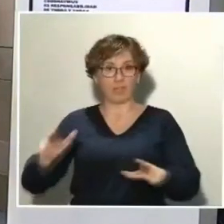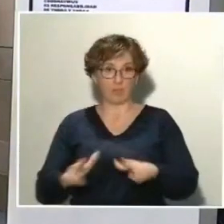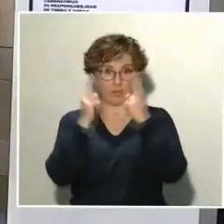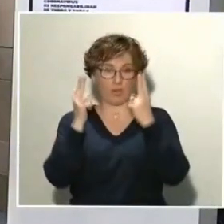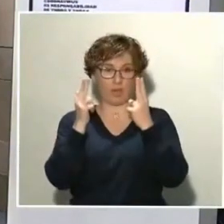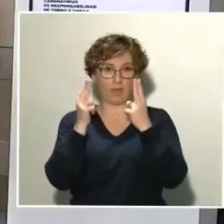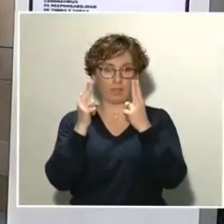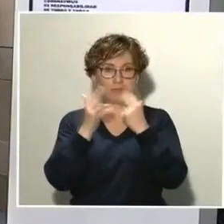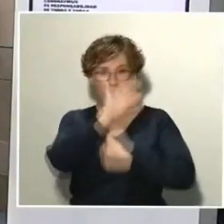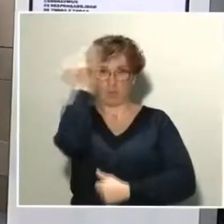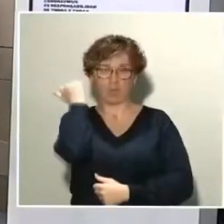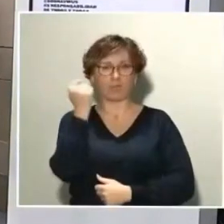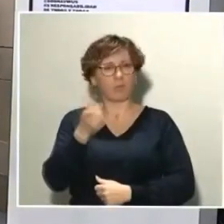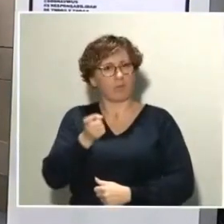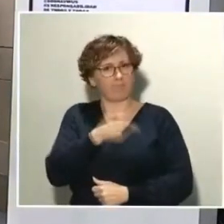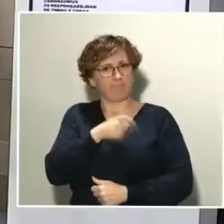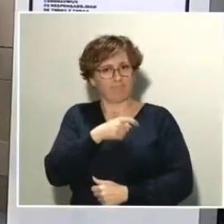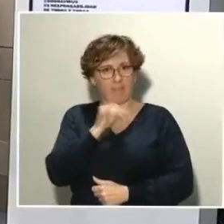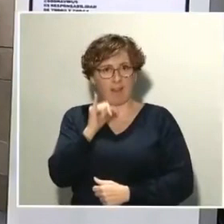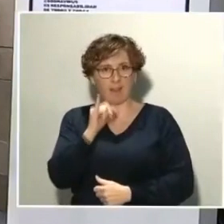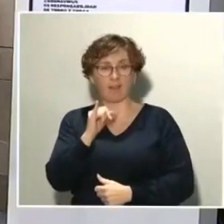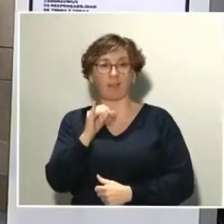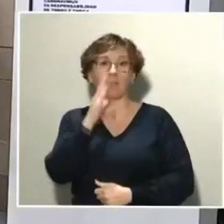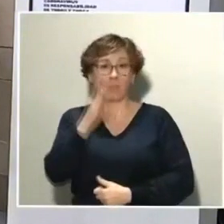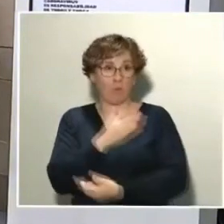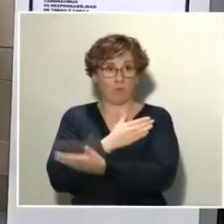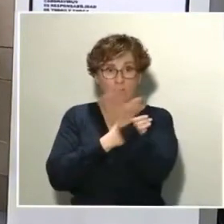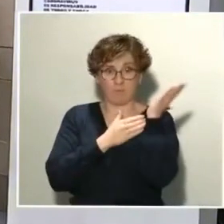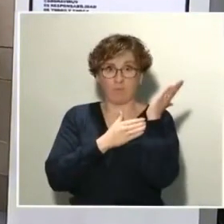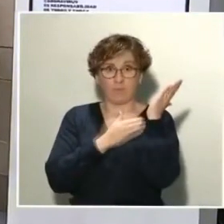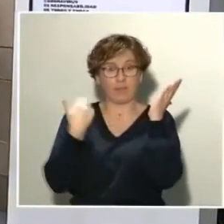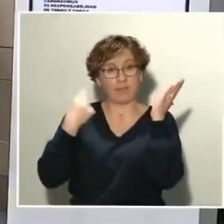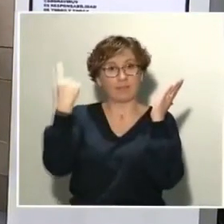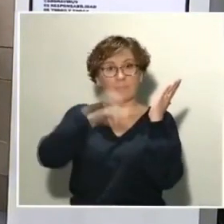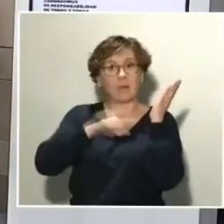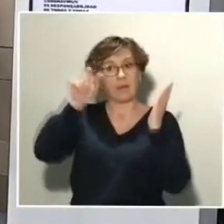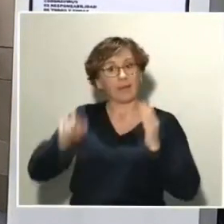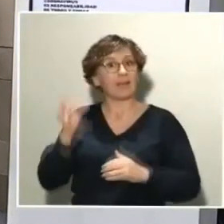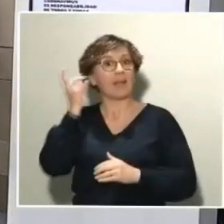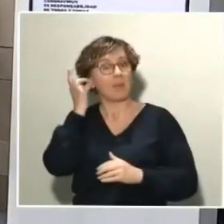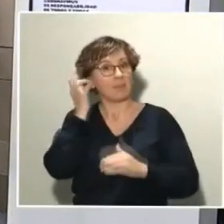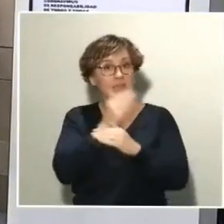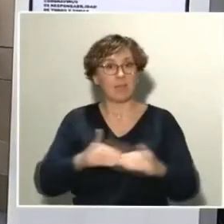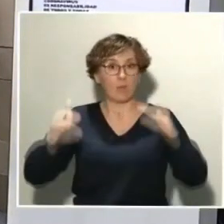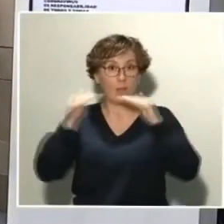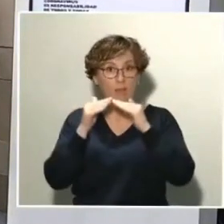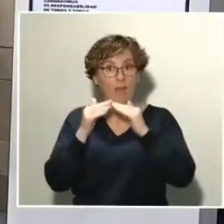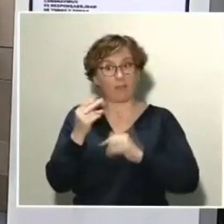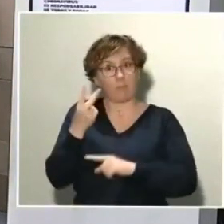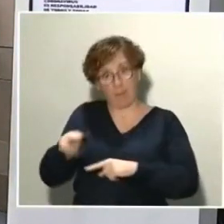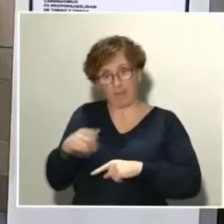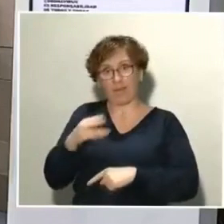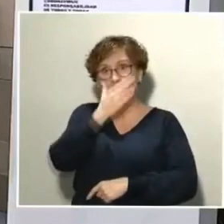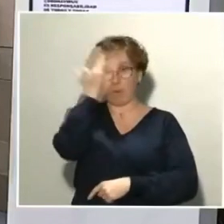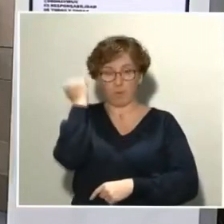Pablo Iglesias. Puesto que, como todo el mundo sabe, la ministra de Igualdad y pareja de Pablo Iglesias está también